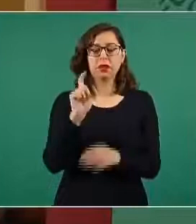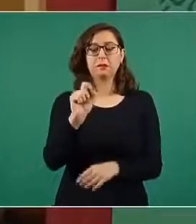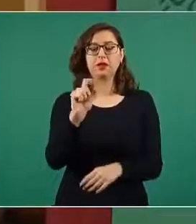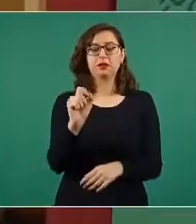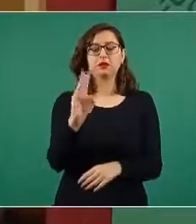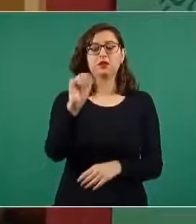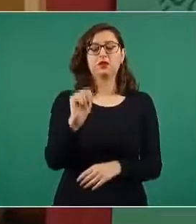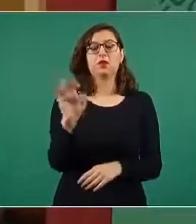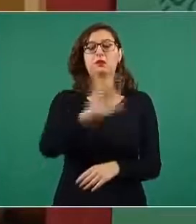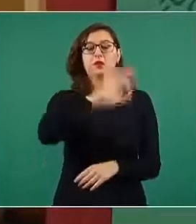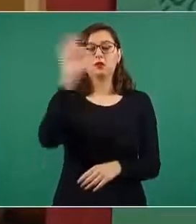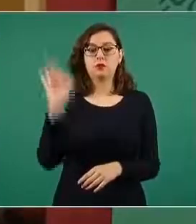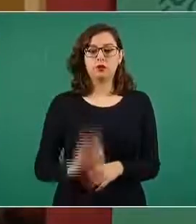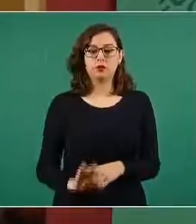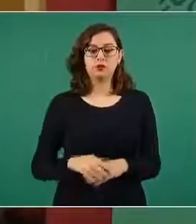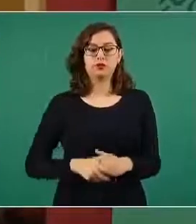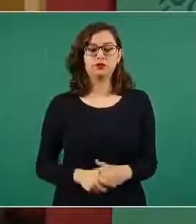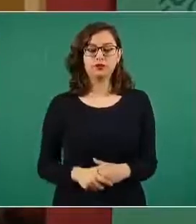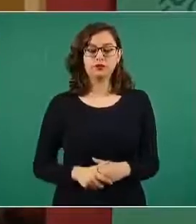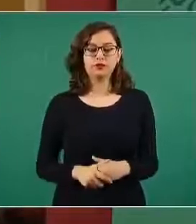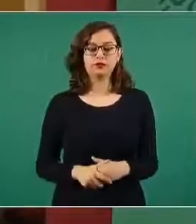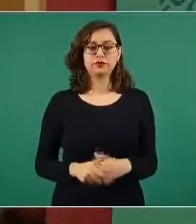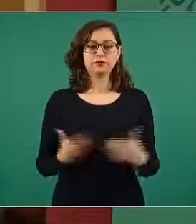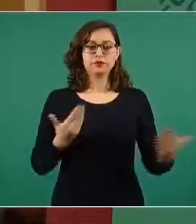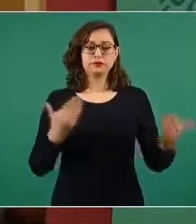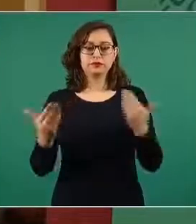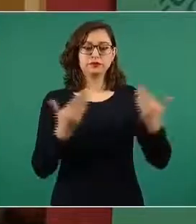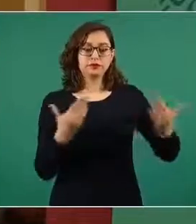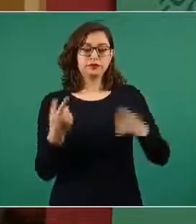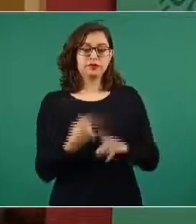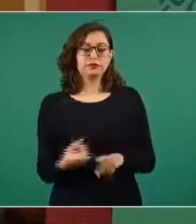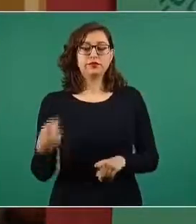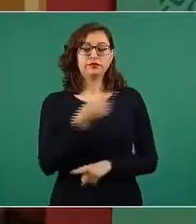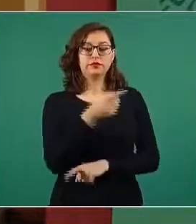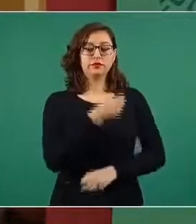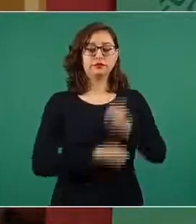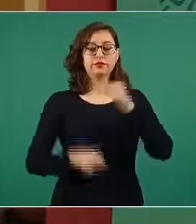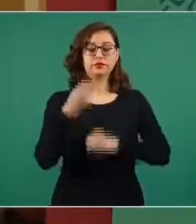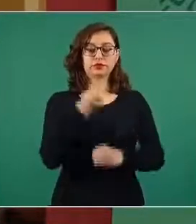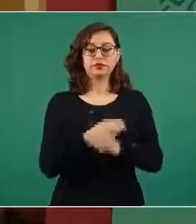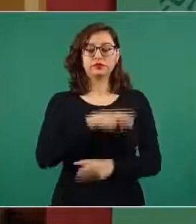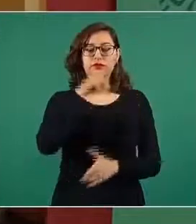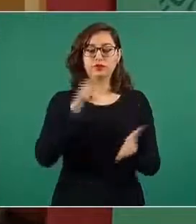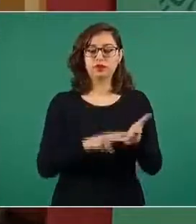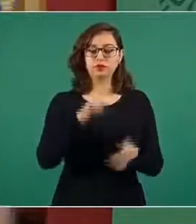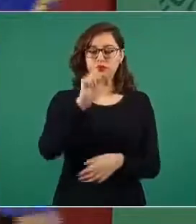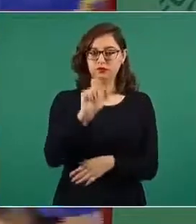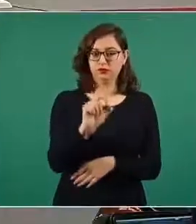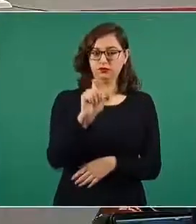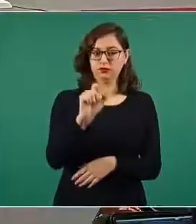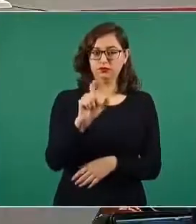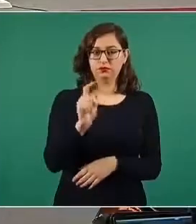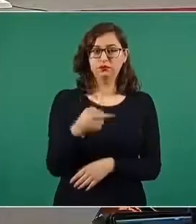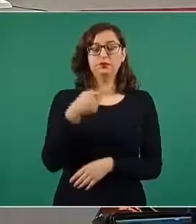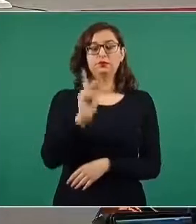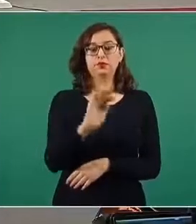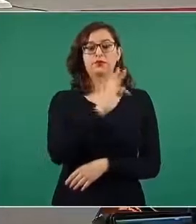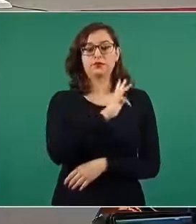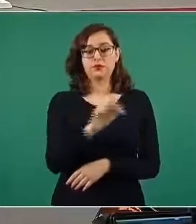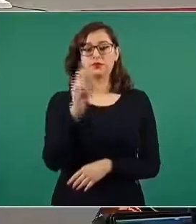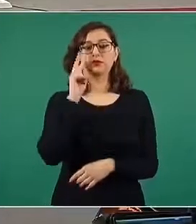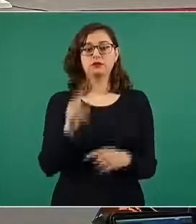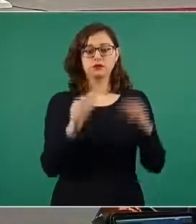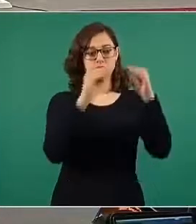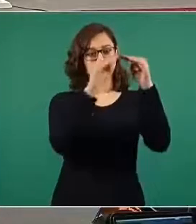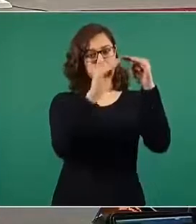respecto al periodo del dos mil veinte y ha tenido una tendencia a la baja, aquí lo